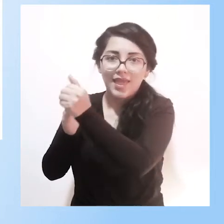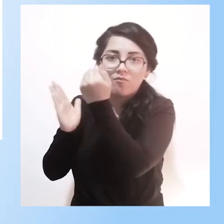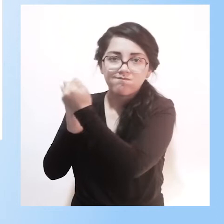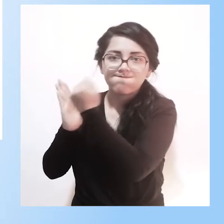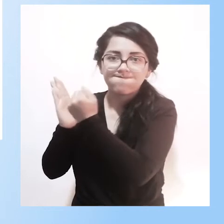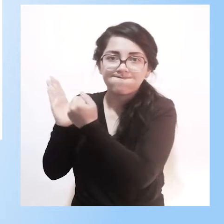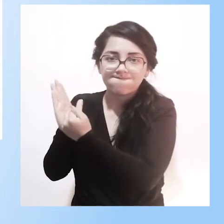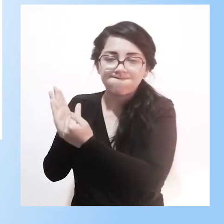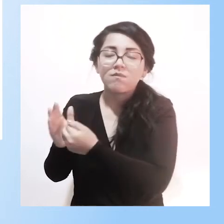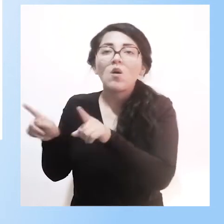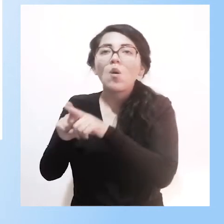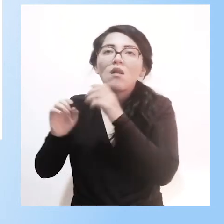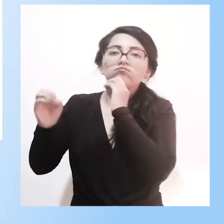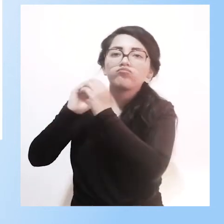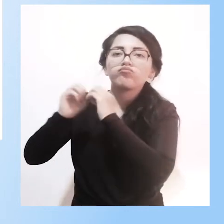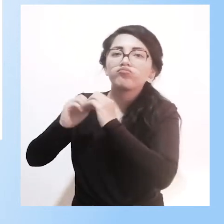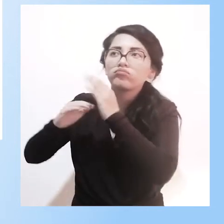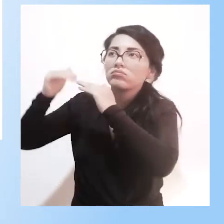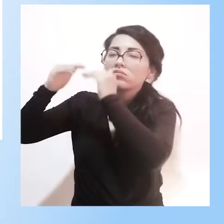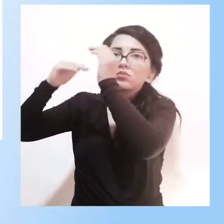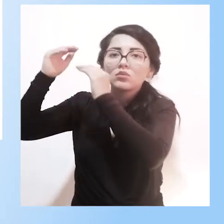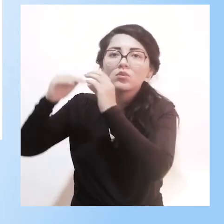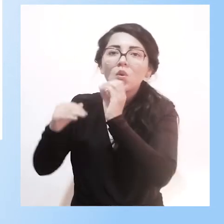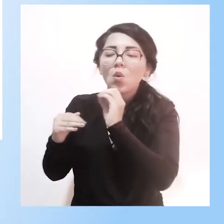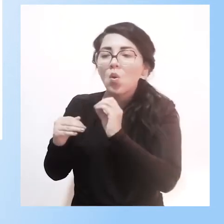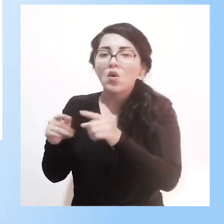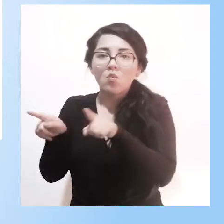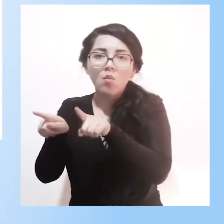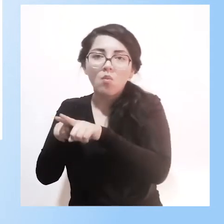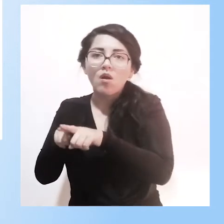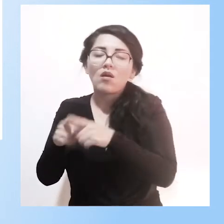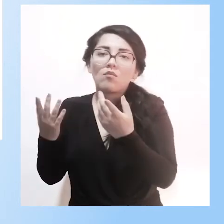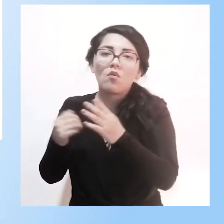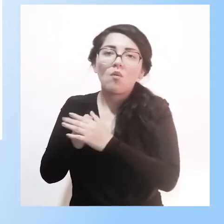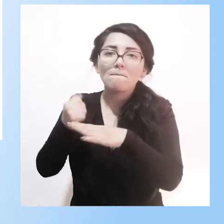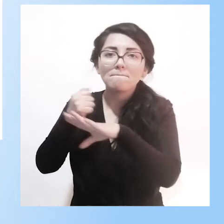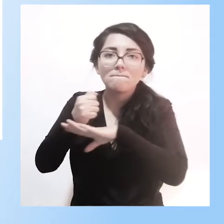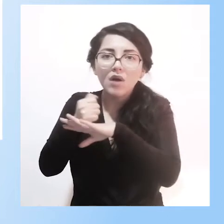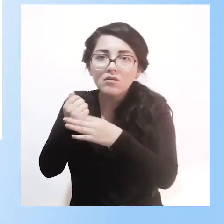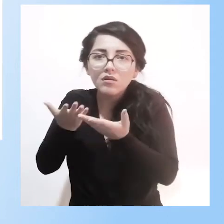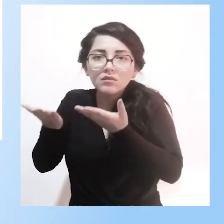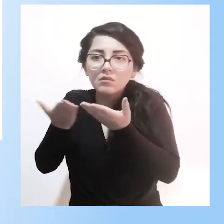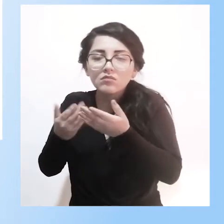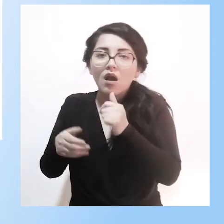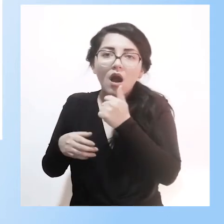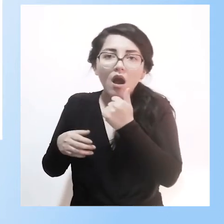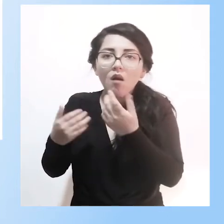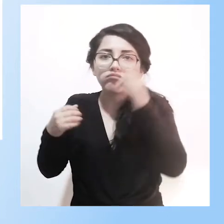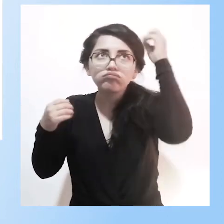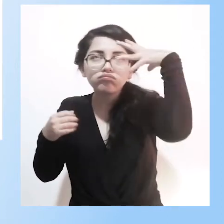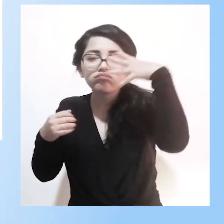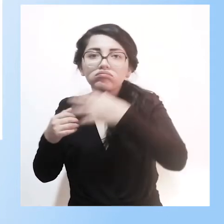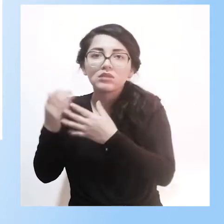infraestructura si es necesario, dotar de mantenimiento, seguridad, servicios básicos y acceso al Internet. Designar a un líder del